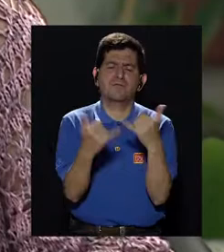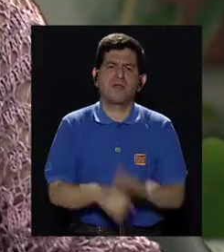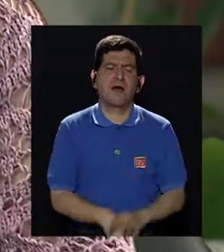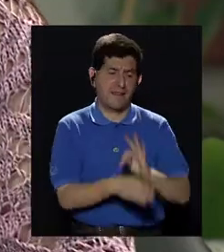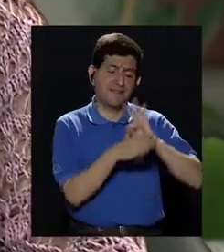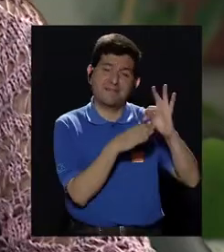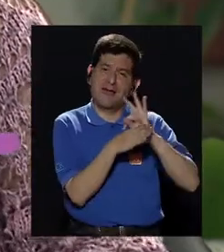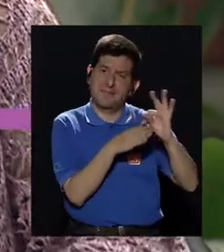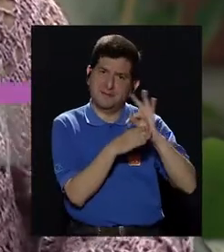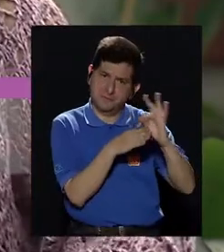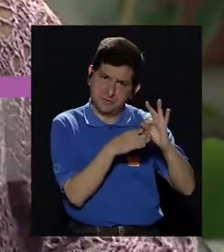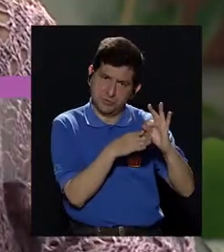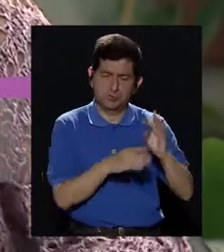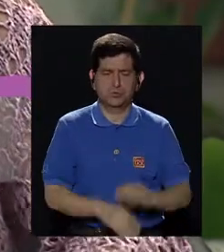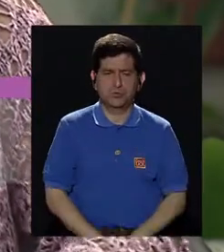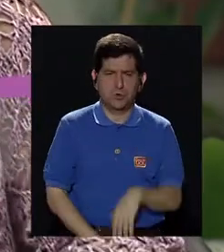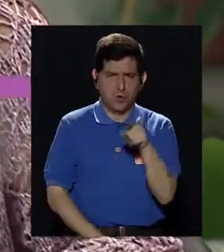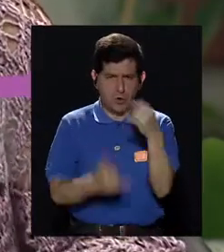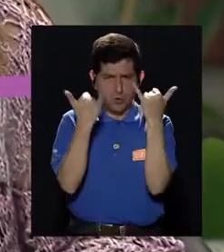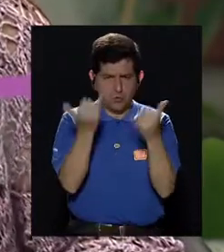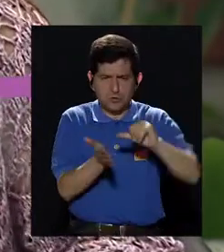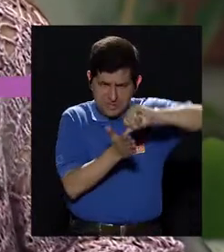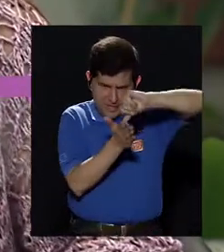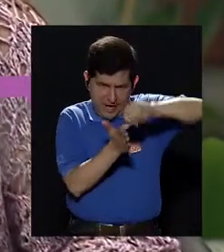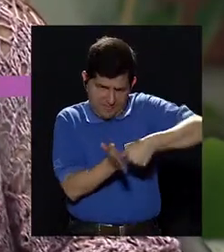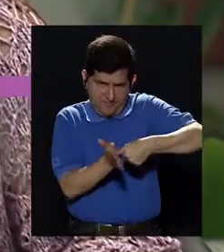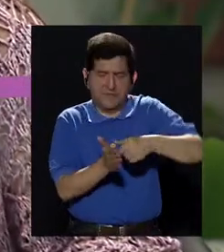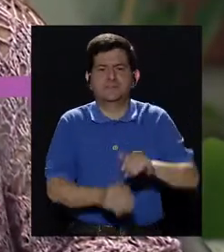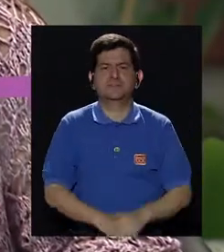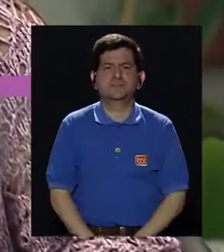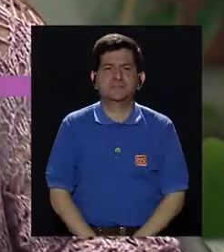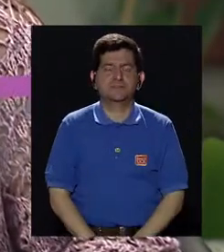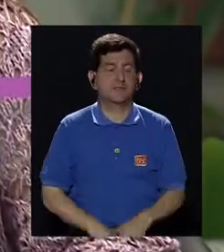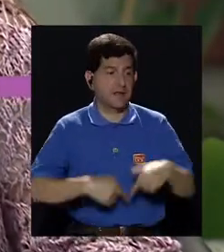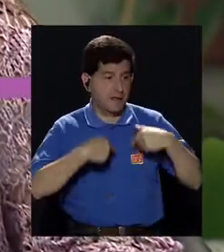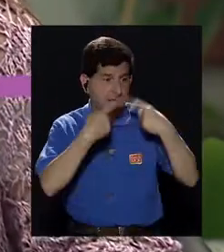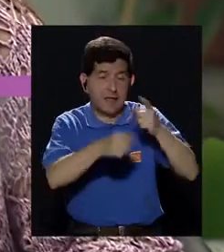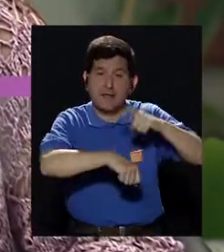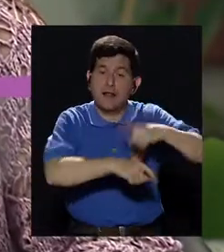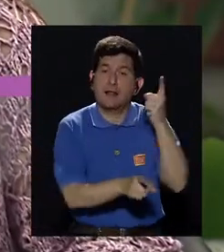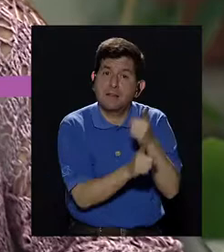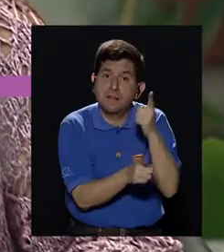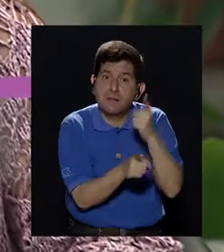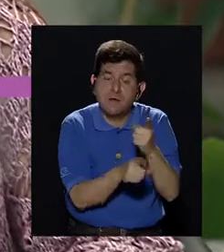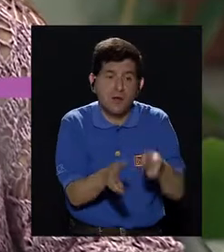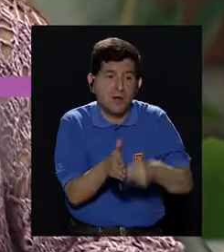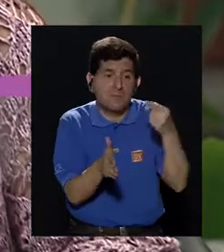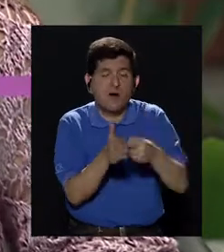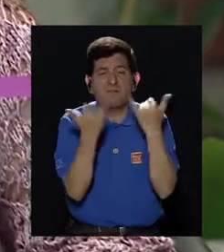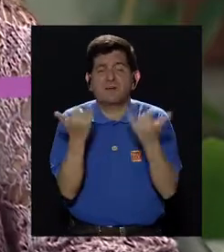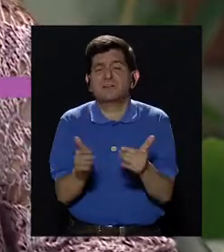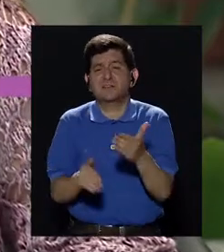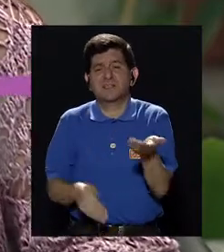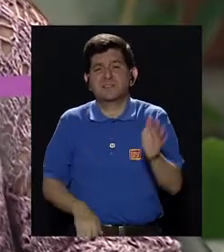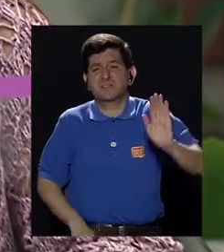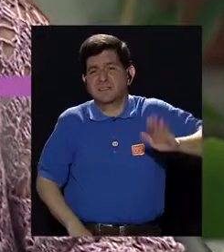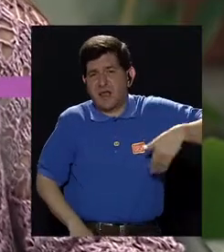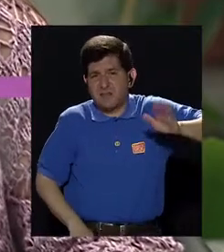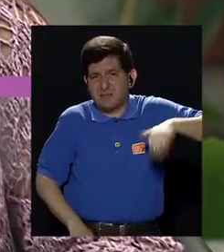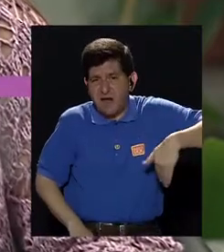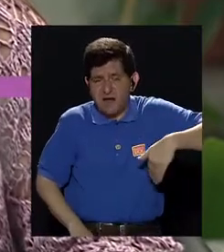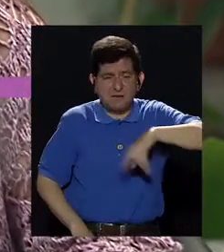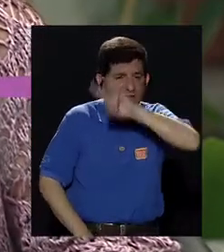don Gonzalo, del tratamiento, ¿verdad? Porque ya usted ha sido muy enfático en esto de acudir a tiempo, a veces llegamos muy tarde a